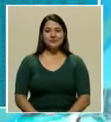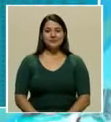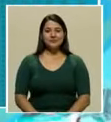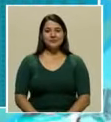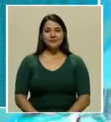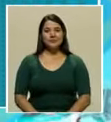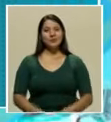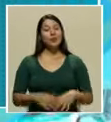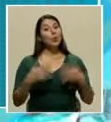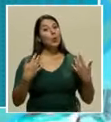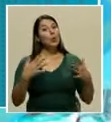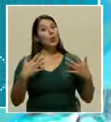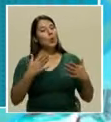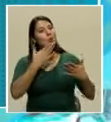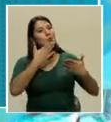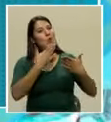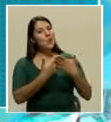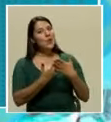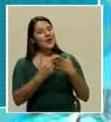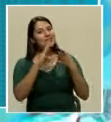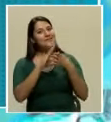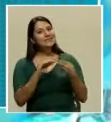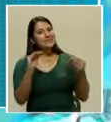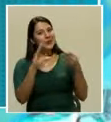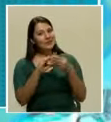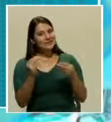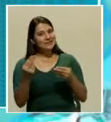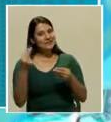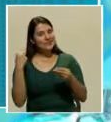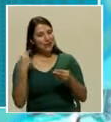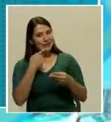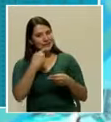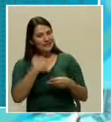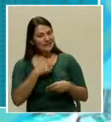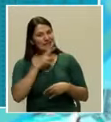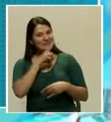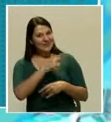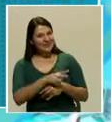Muy potente el testimonio de Carlomagno, ¿verdad, Osvaldo?